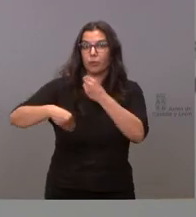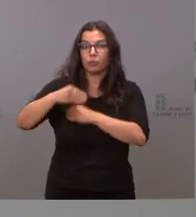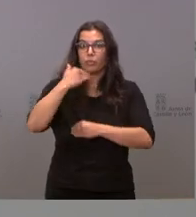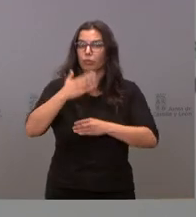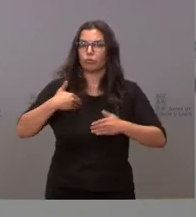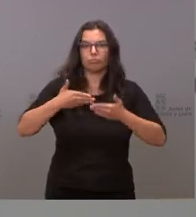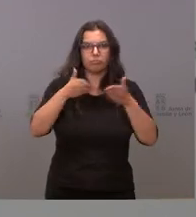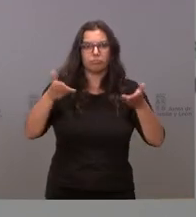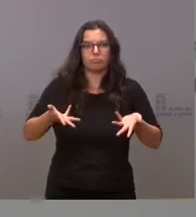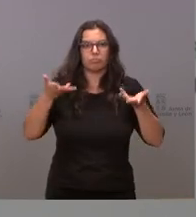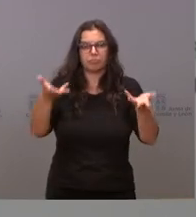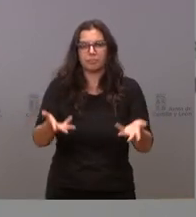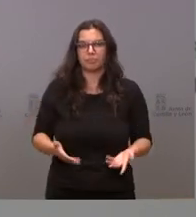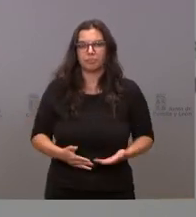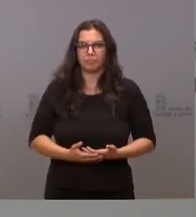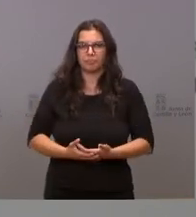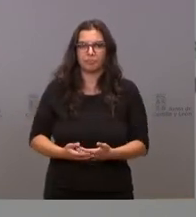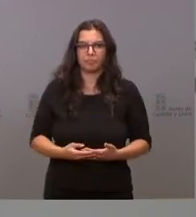enteramente a su disposición.